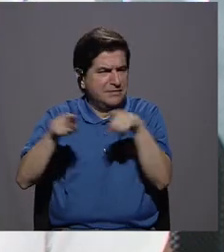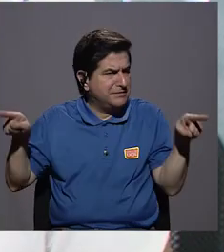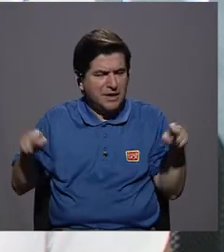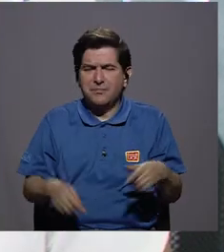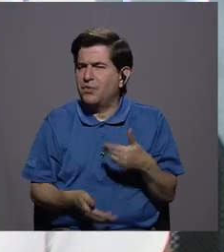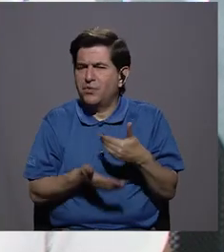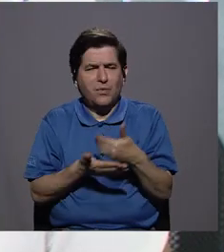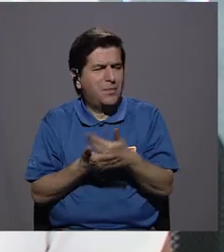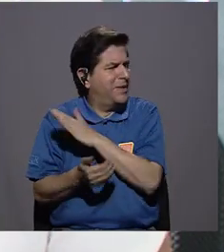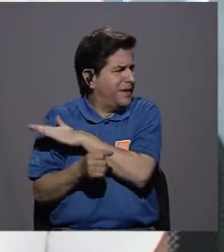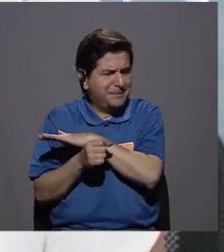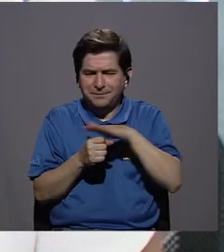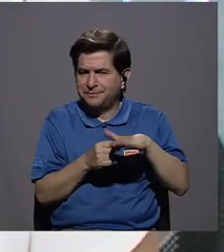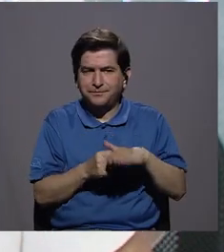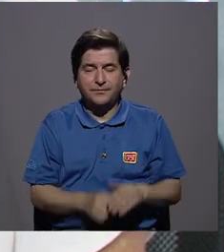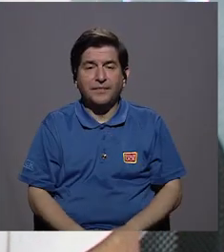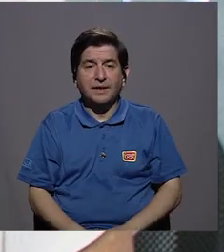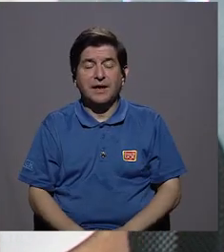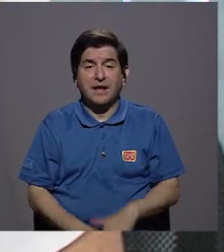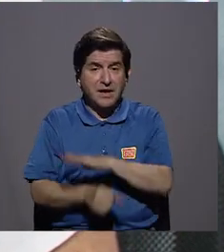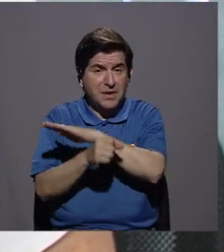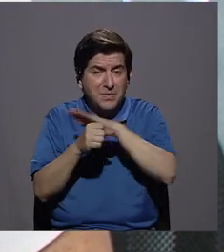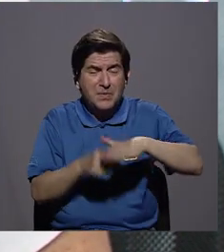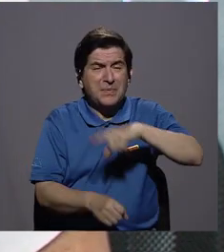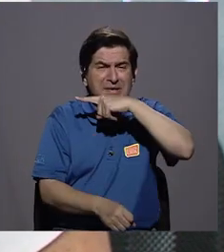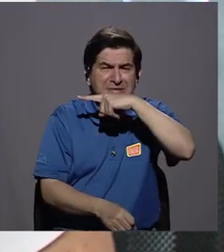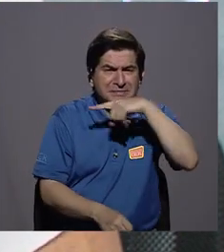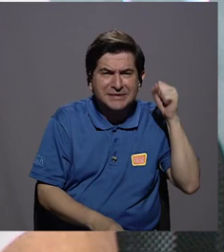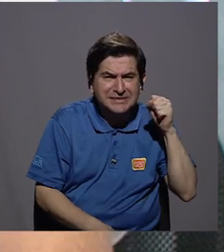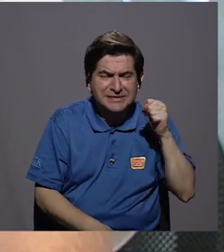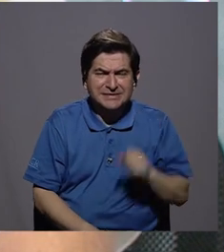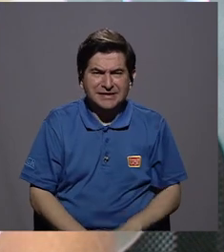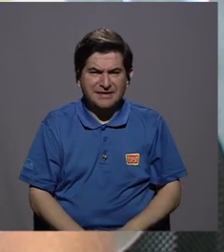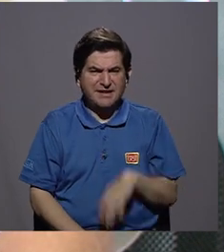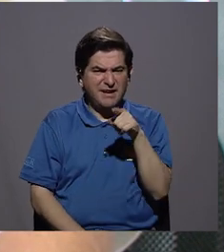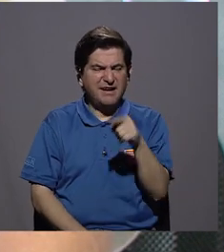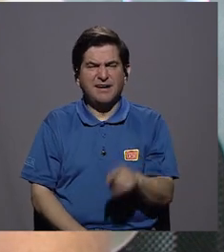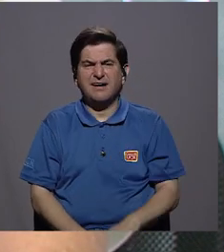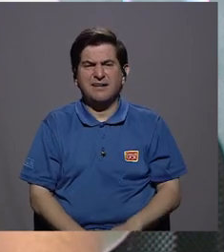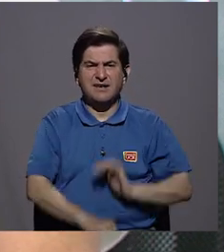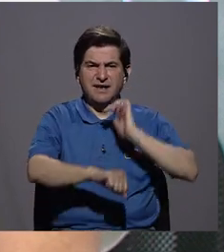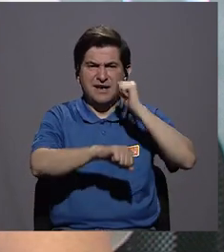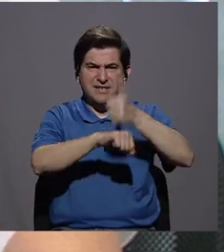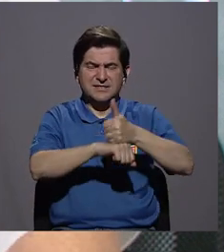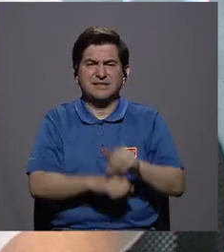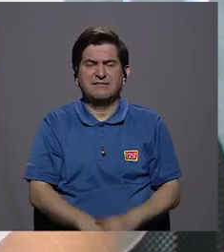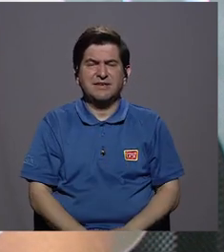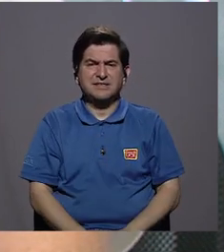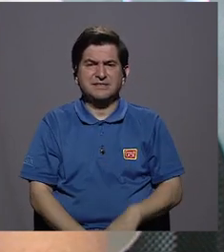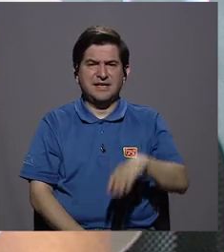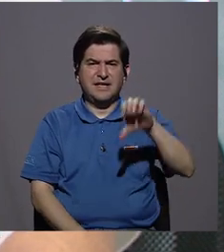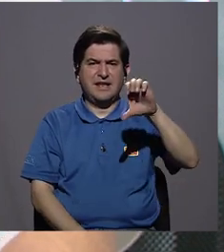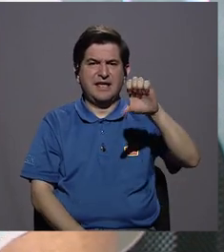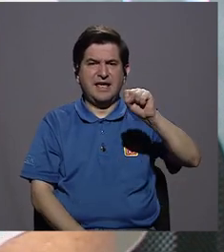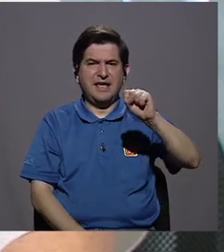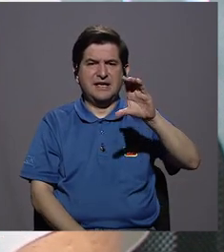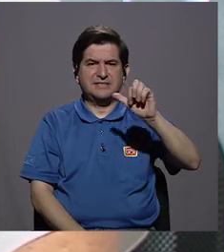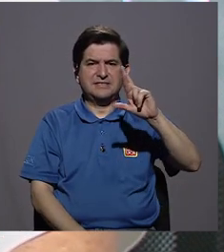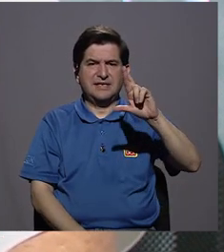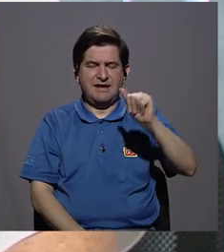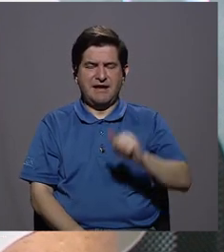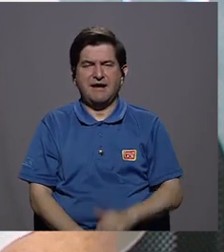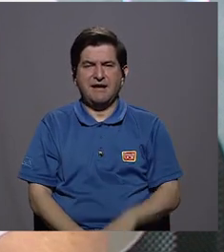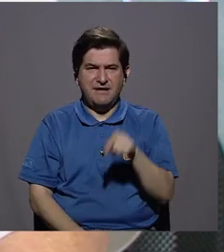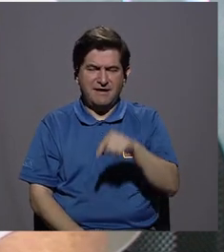completamente húmeda. Una úlcera completamente seca lo que se a establecer es una escara, es una costra, es un